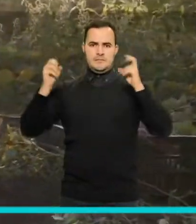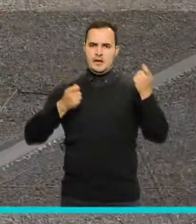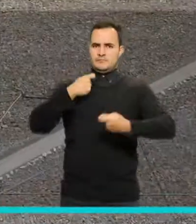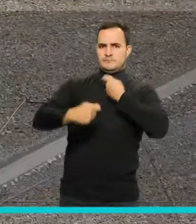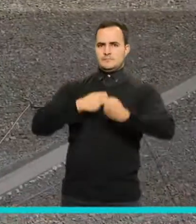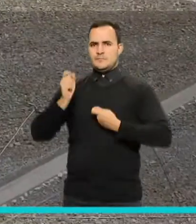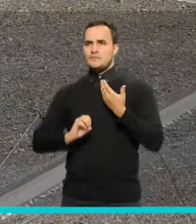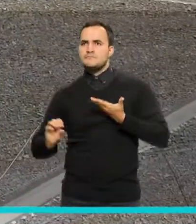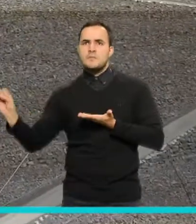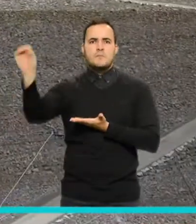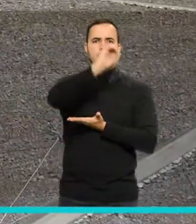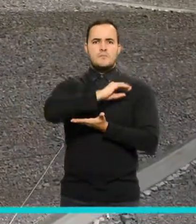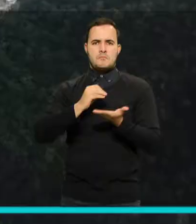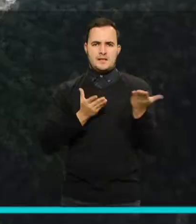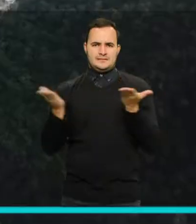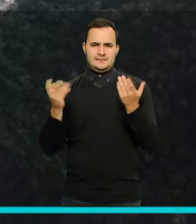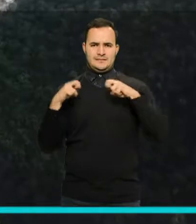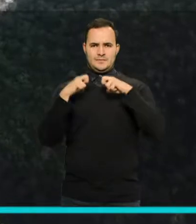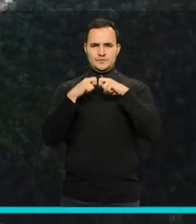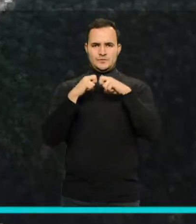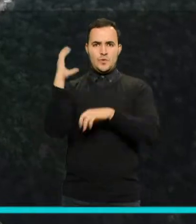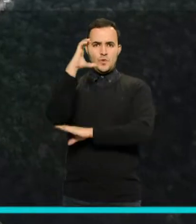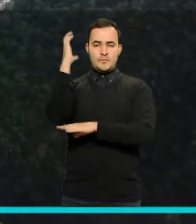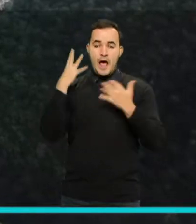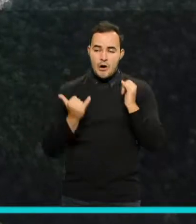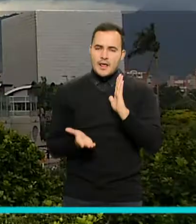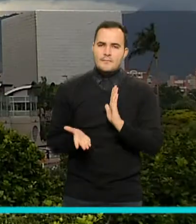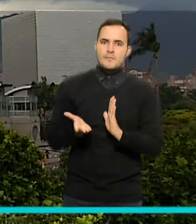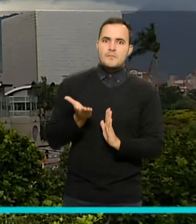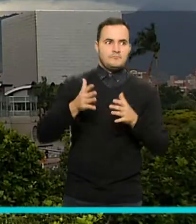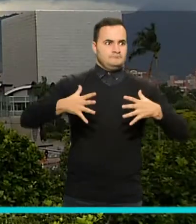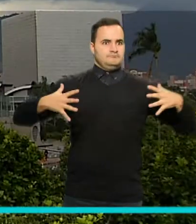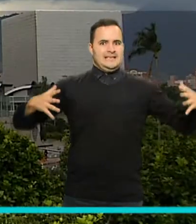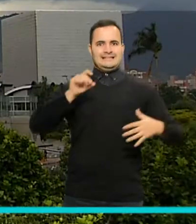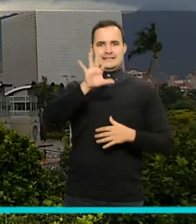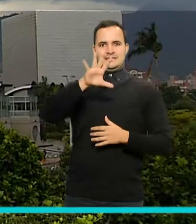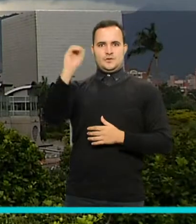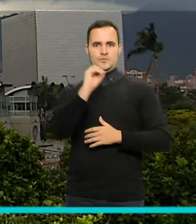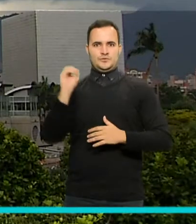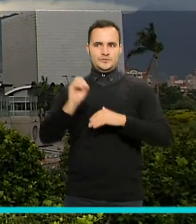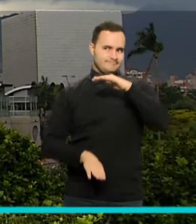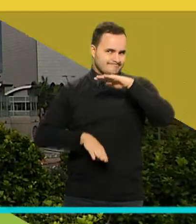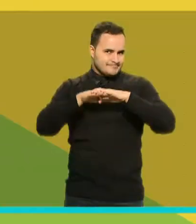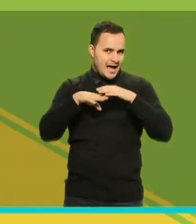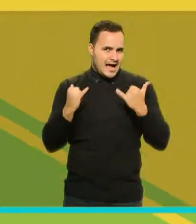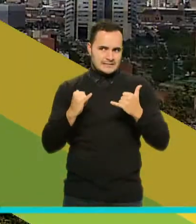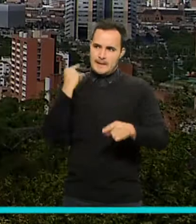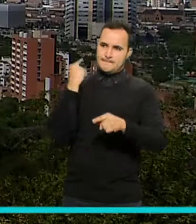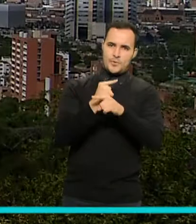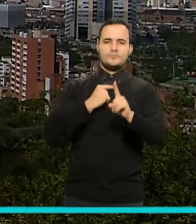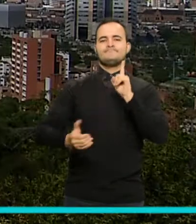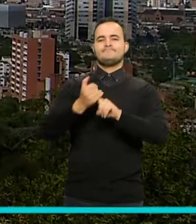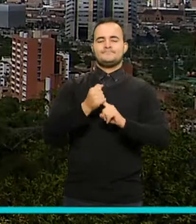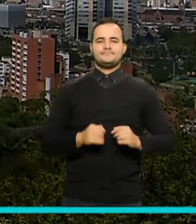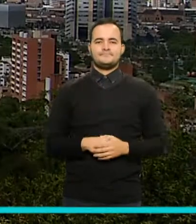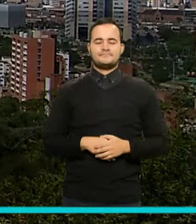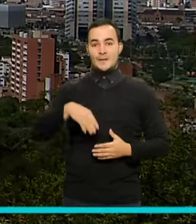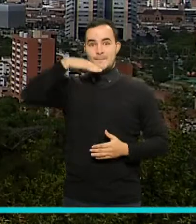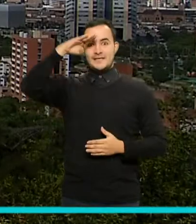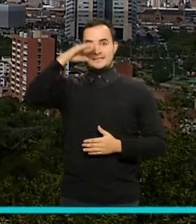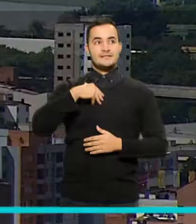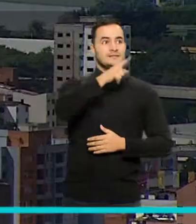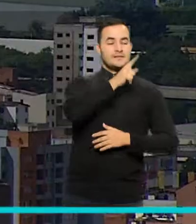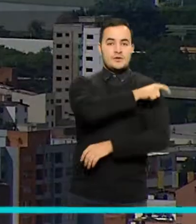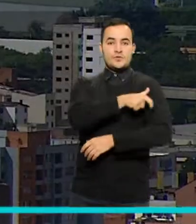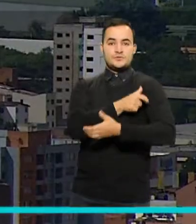y comercialización de energía en Colombia, llegando a un 35% tope máximo permitido. Medellín es elegida por la